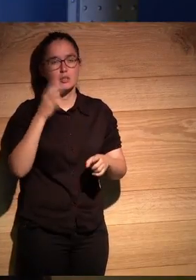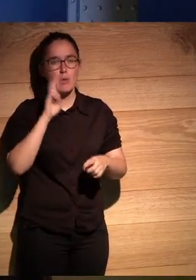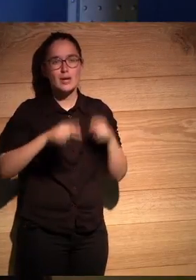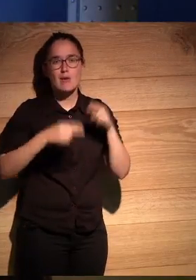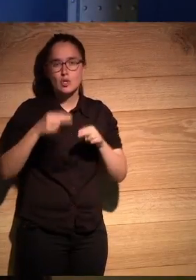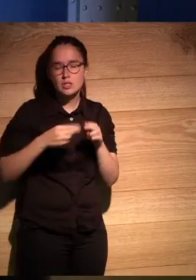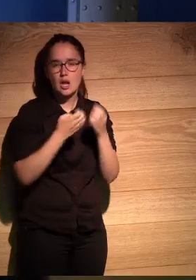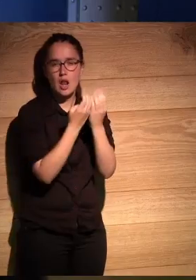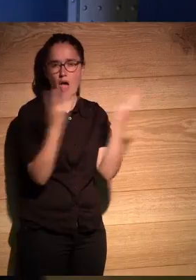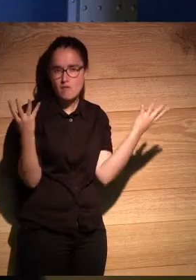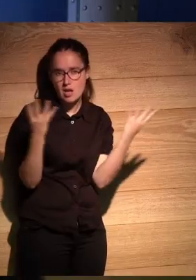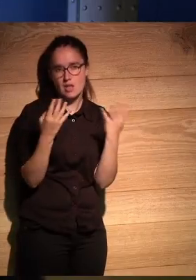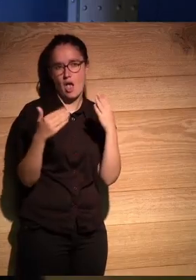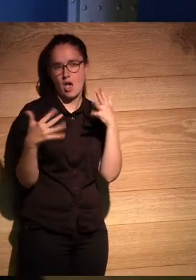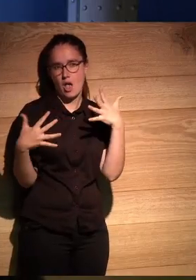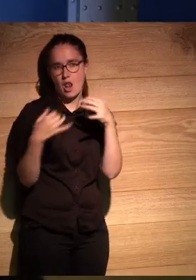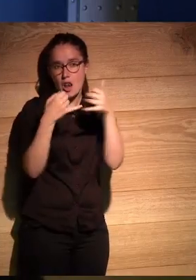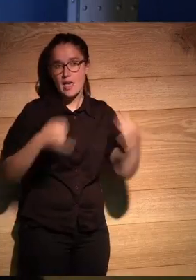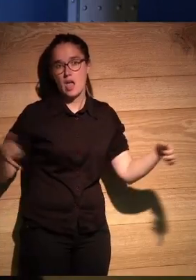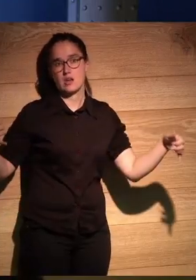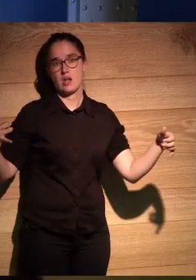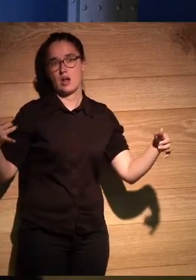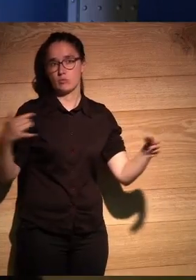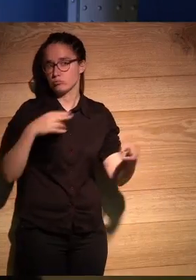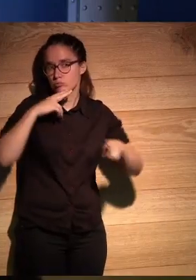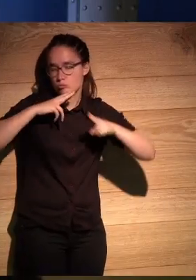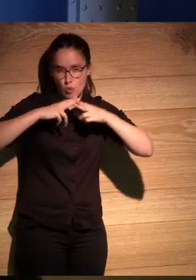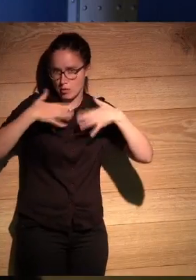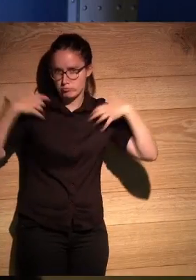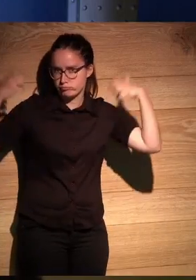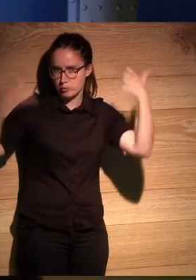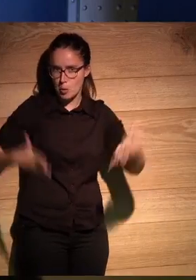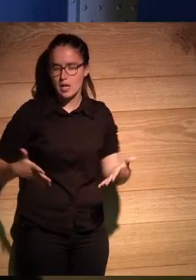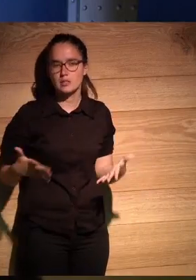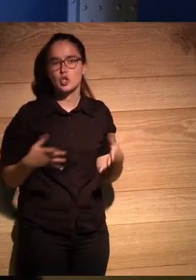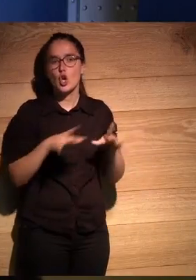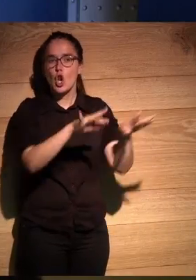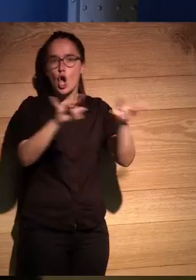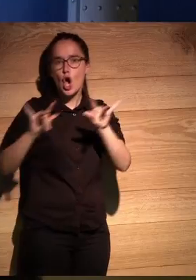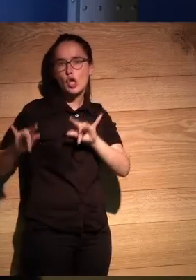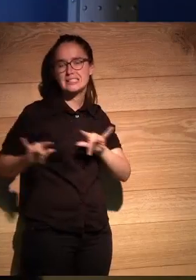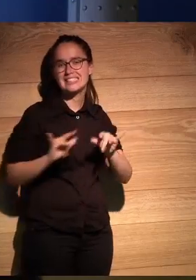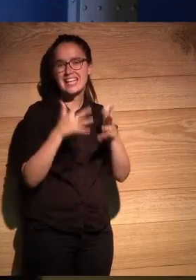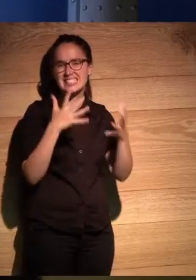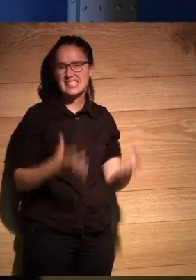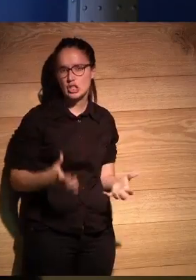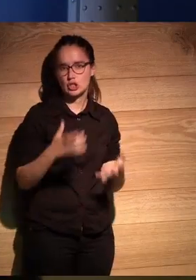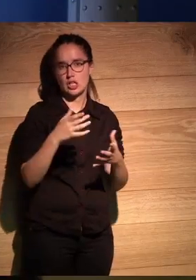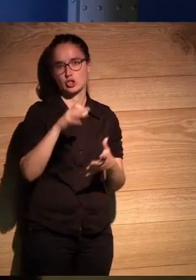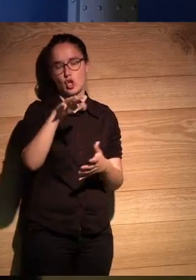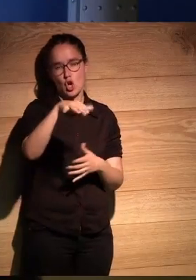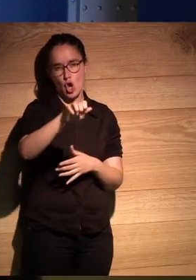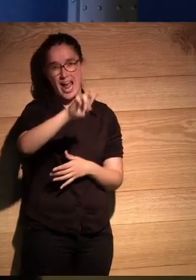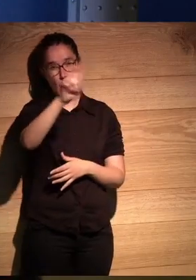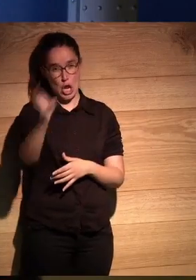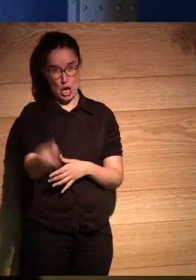la frontera la valla The Border la línea como le quieran llamar son los desiertos de Sonora esa es la valla